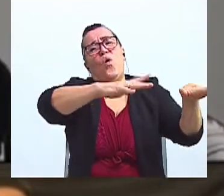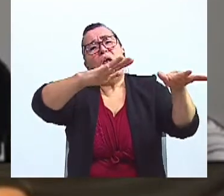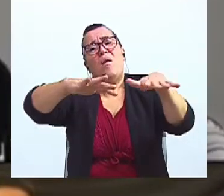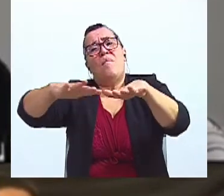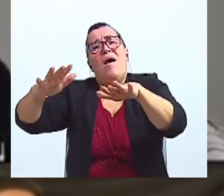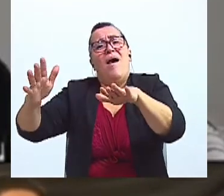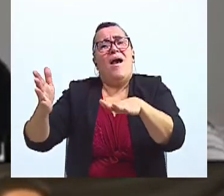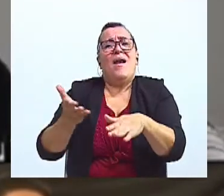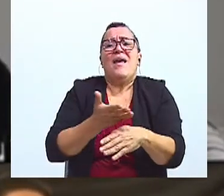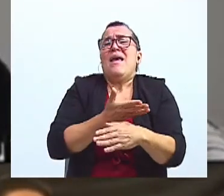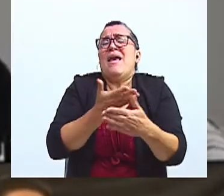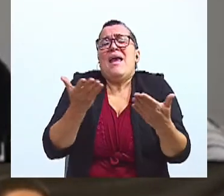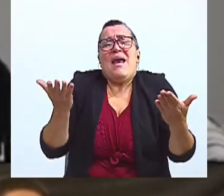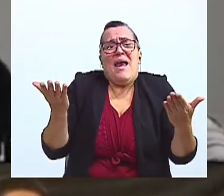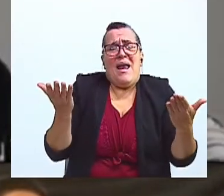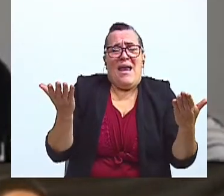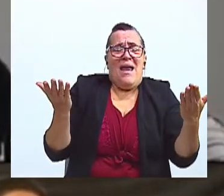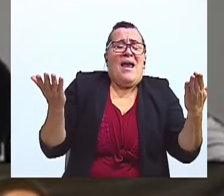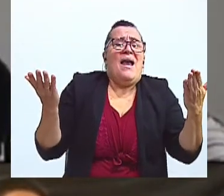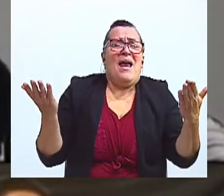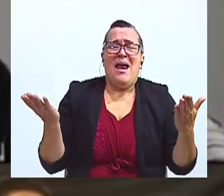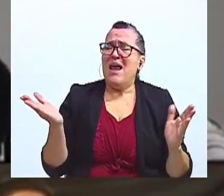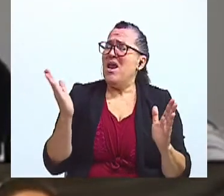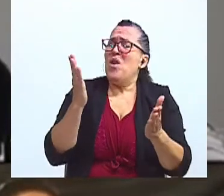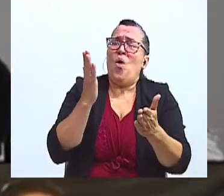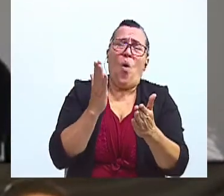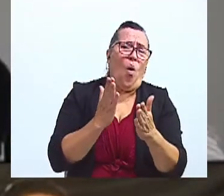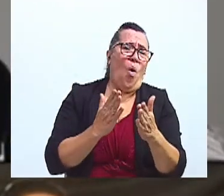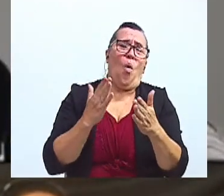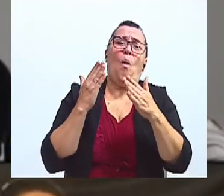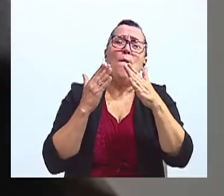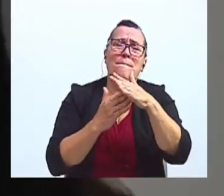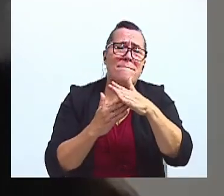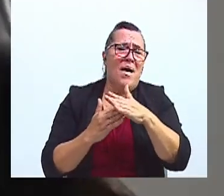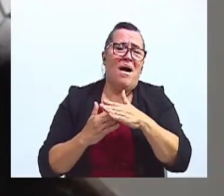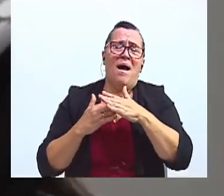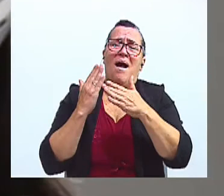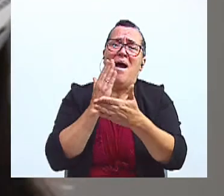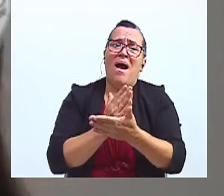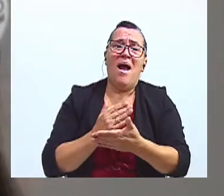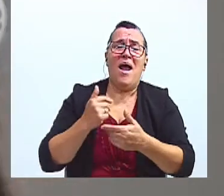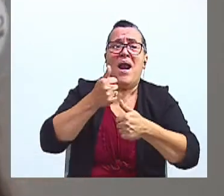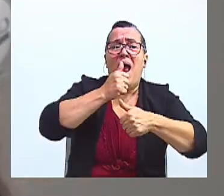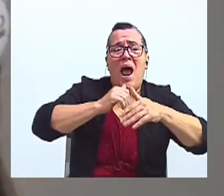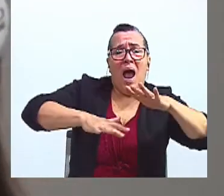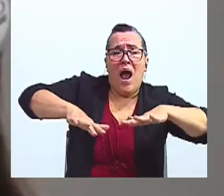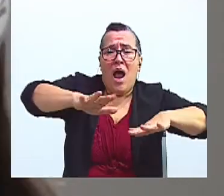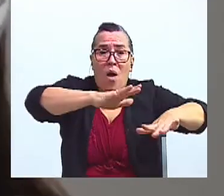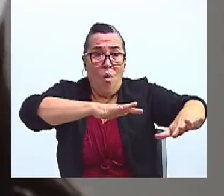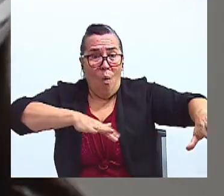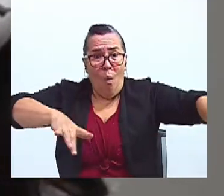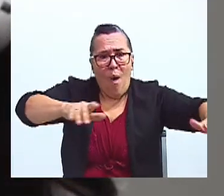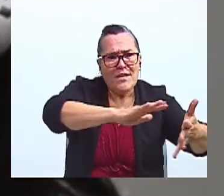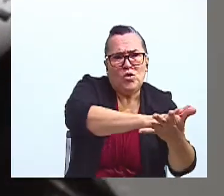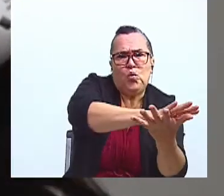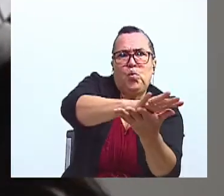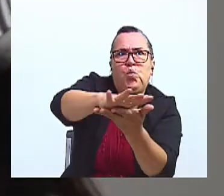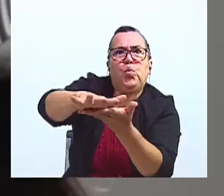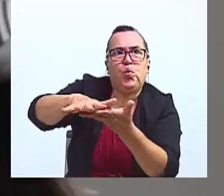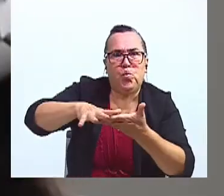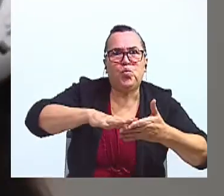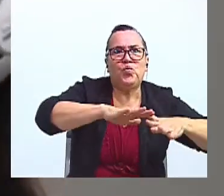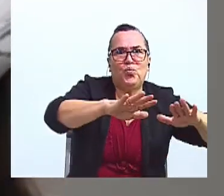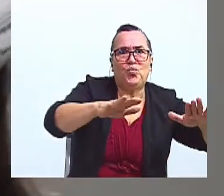que va sin cesar Y las aguas se aclararon Los